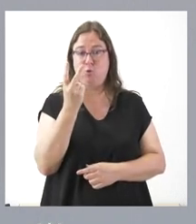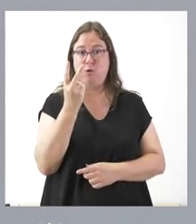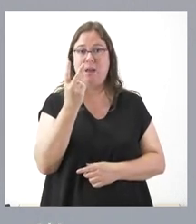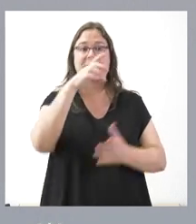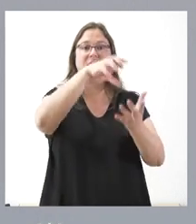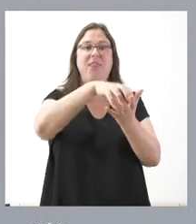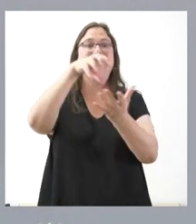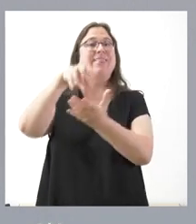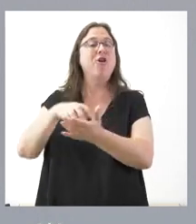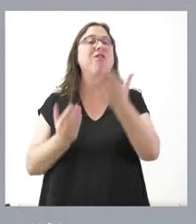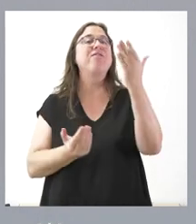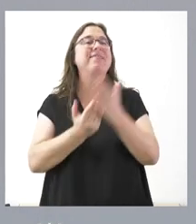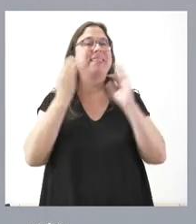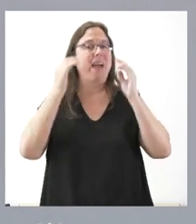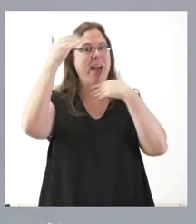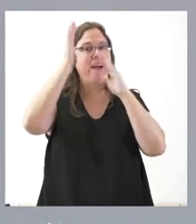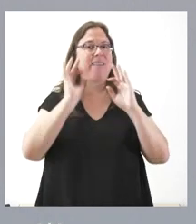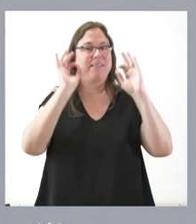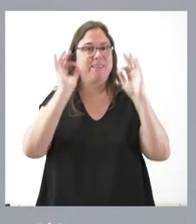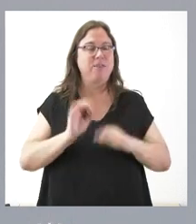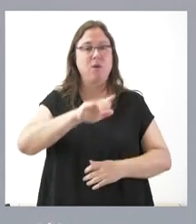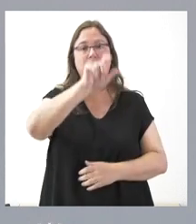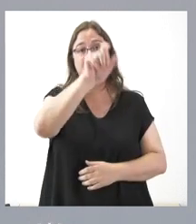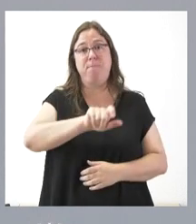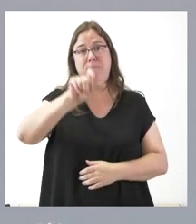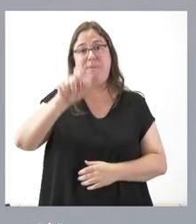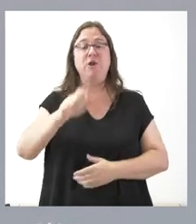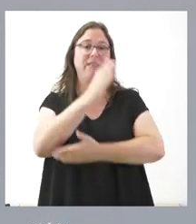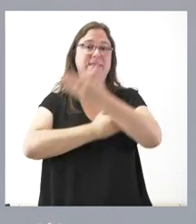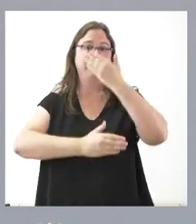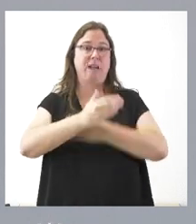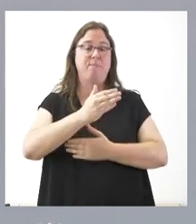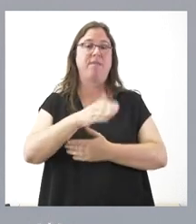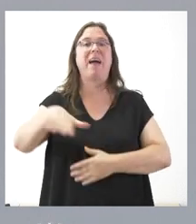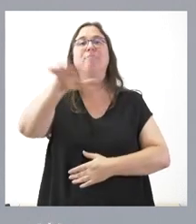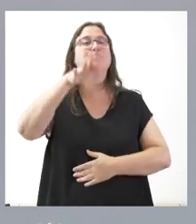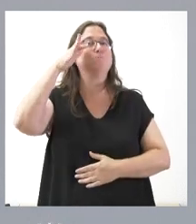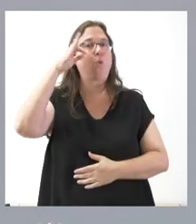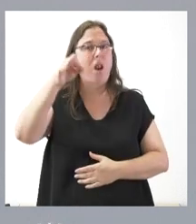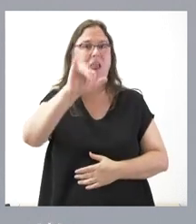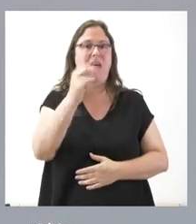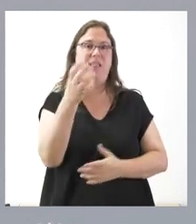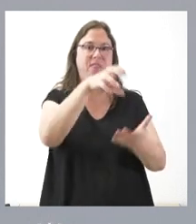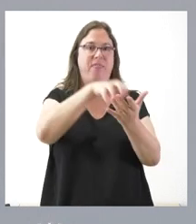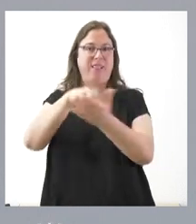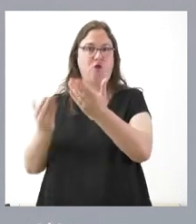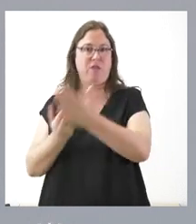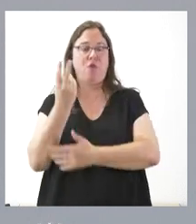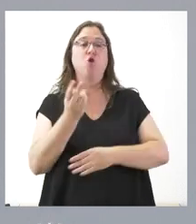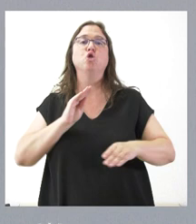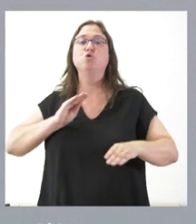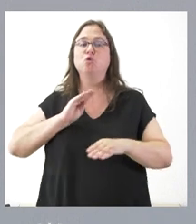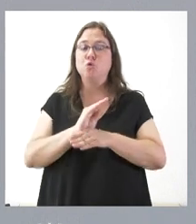centros de día para la atención de las personas con discapacidad en el medio rural. Es una subvención por un